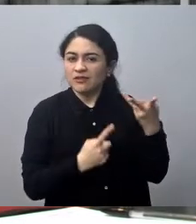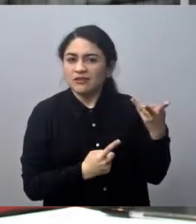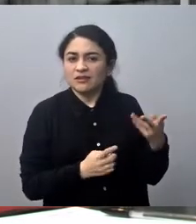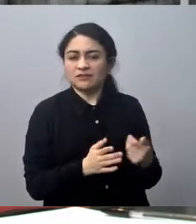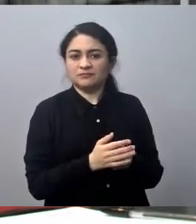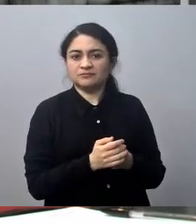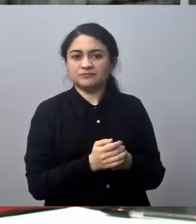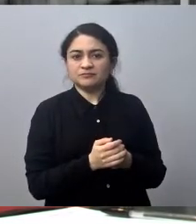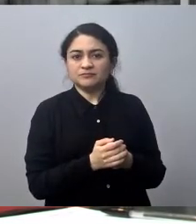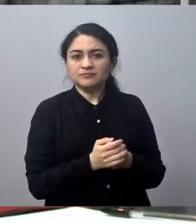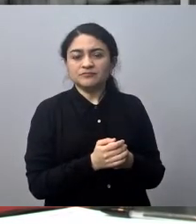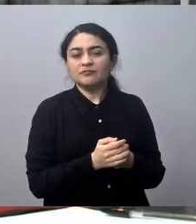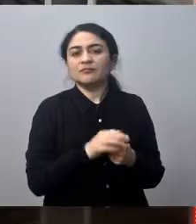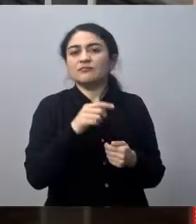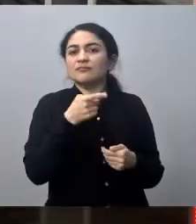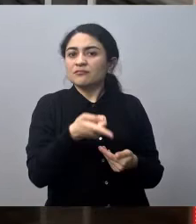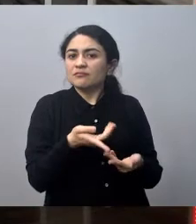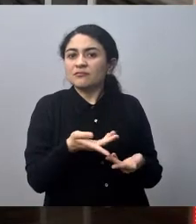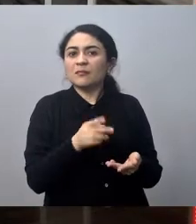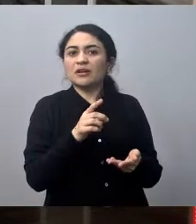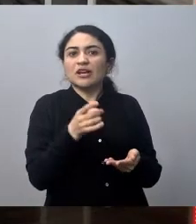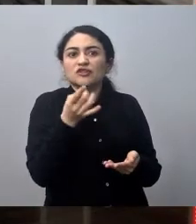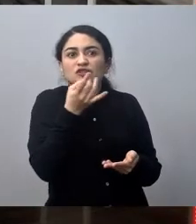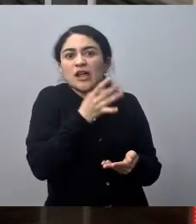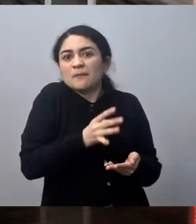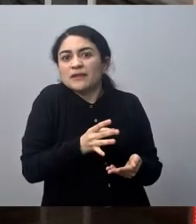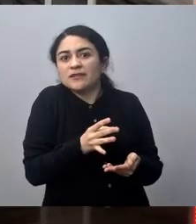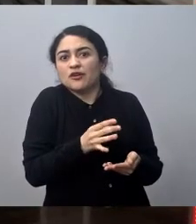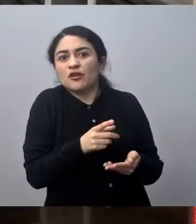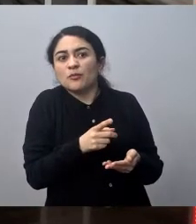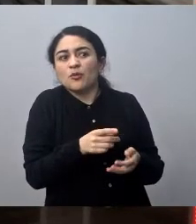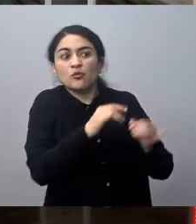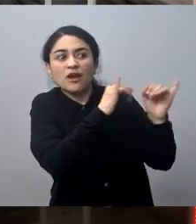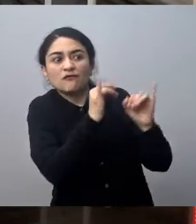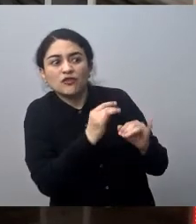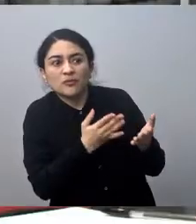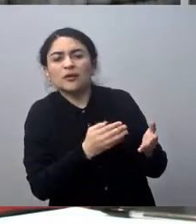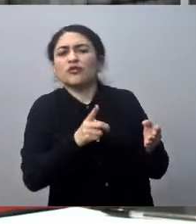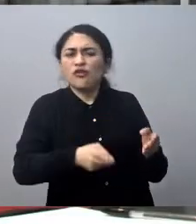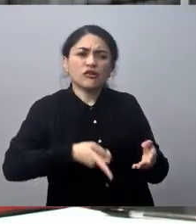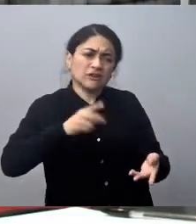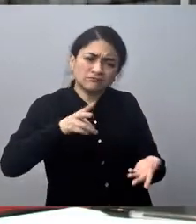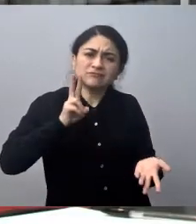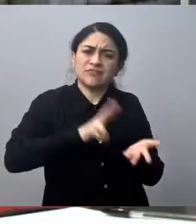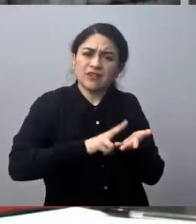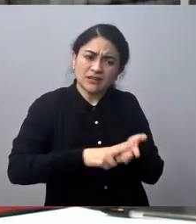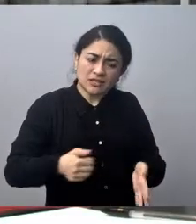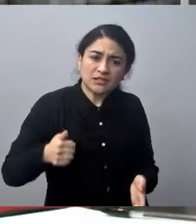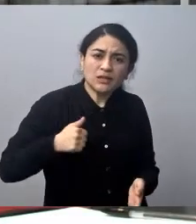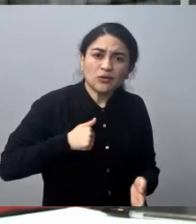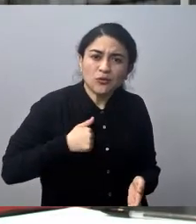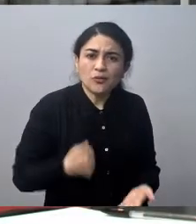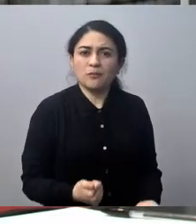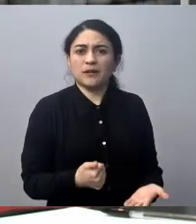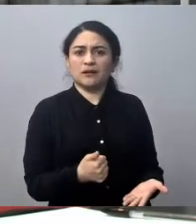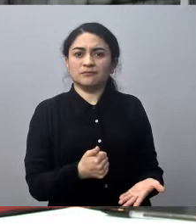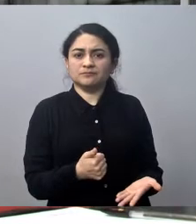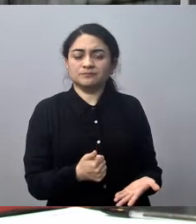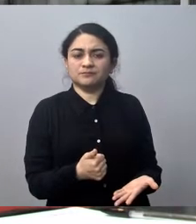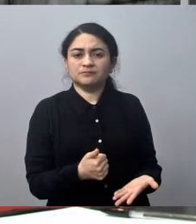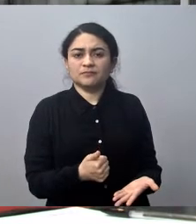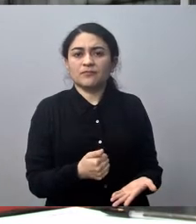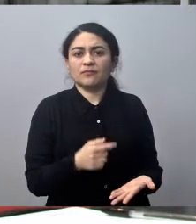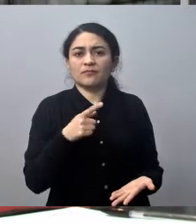sea, digamos, un acto simbólico de buscar esta alternativa, no, que sea real, sea real. Yo creo que,